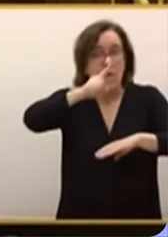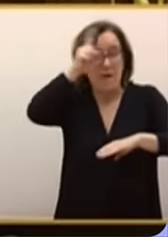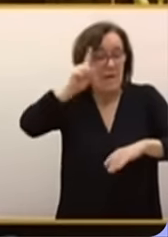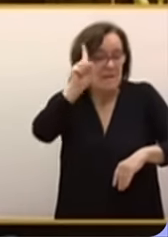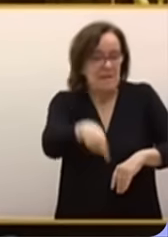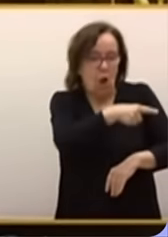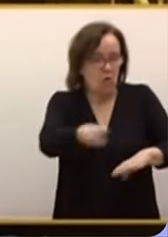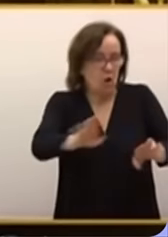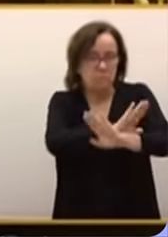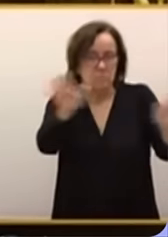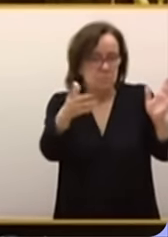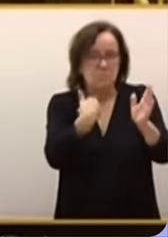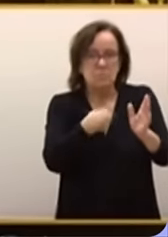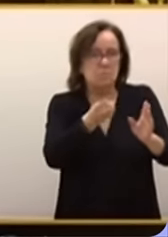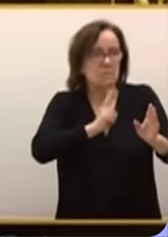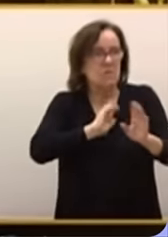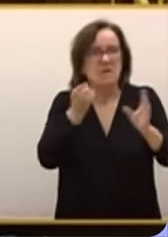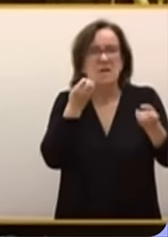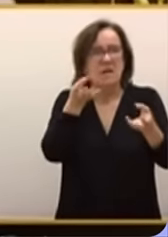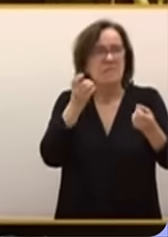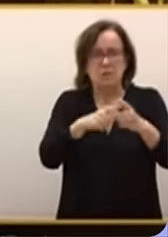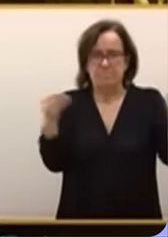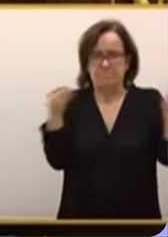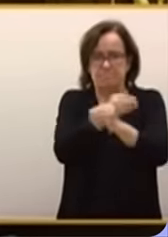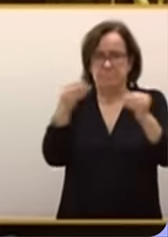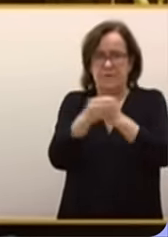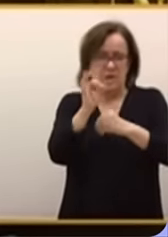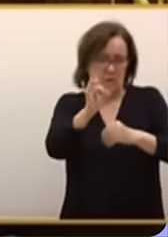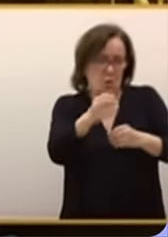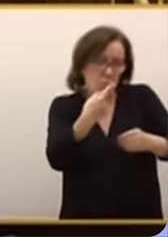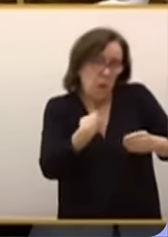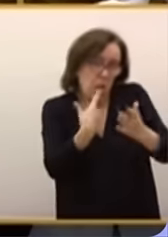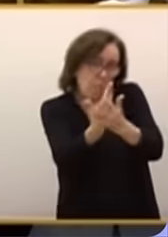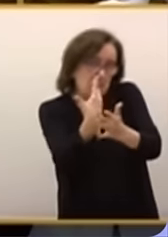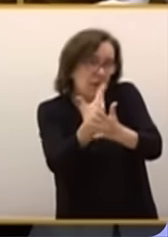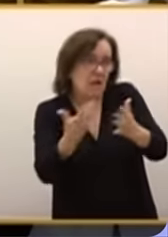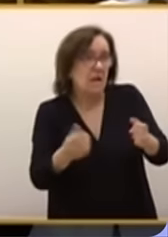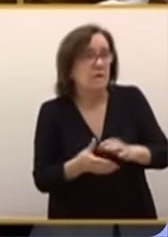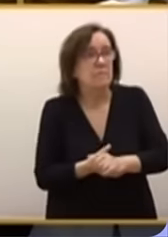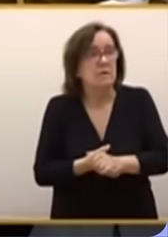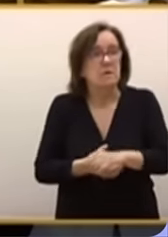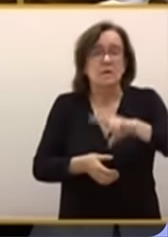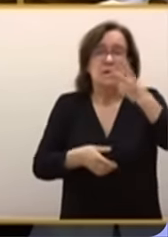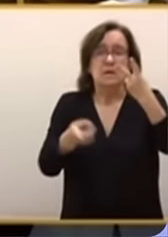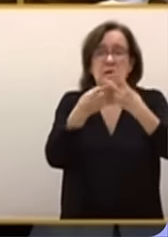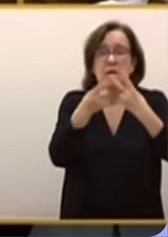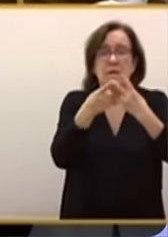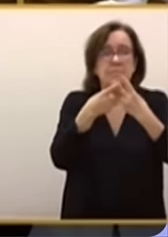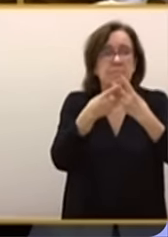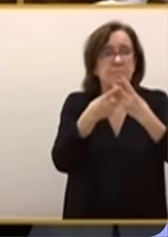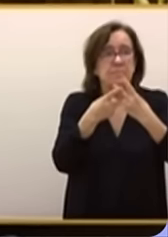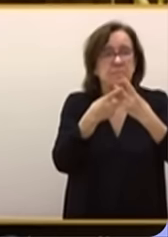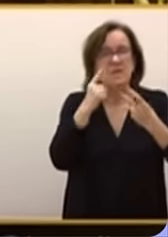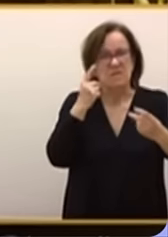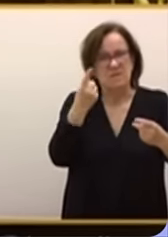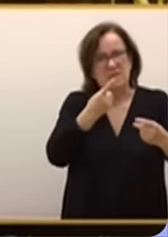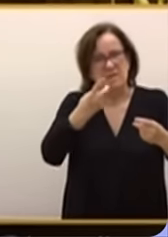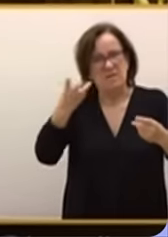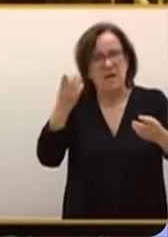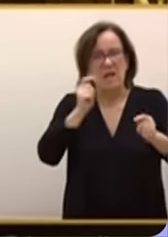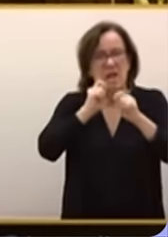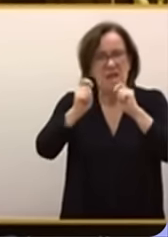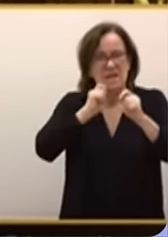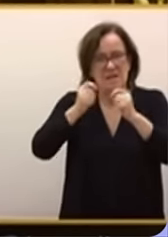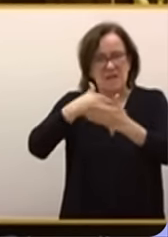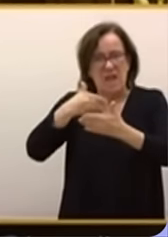o no. Han salido informaciones contradictorias y seguro que usted me lo pueda explicar. Segunda pregunta. Se lo han preguntado en varias entrevistas y no